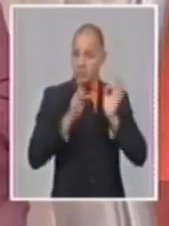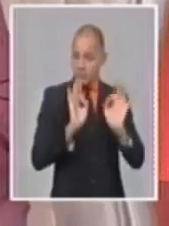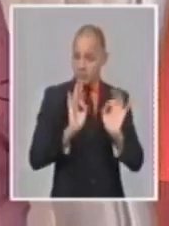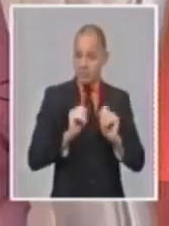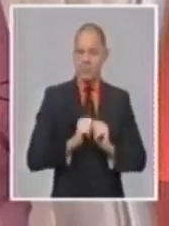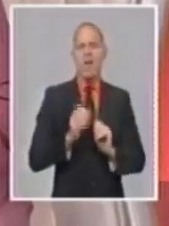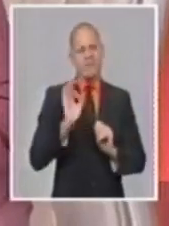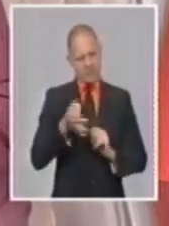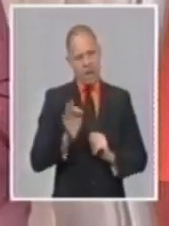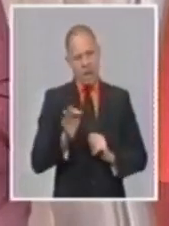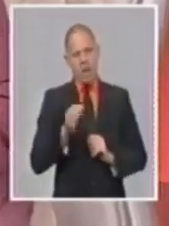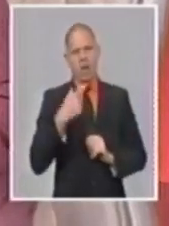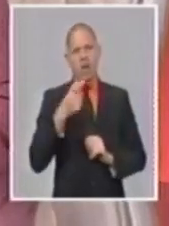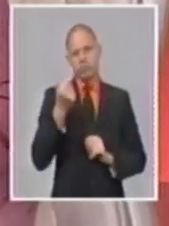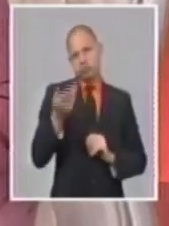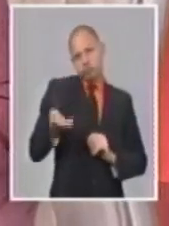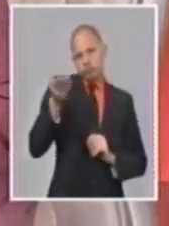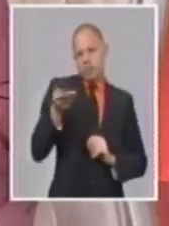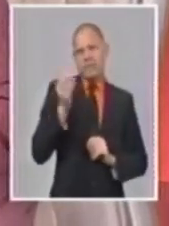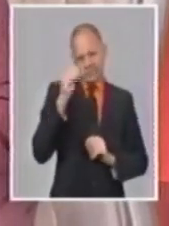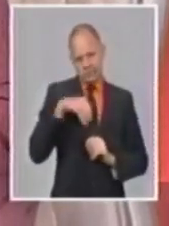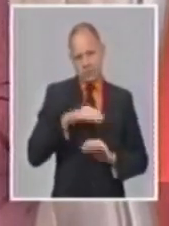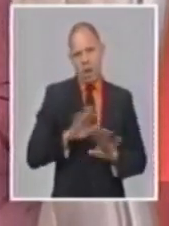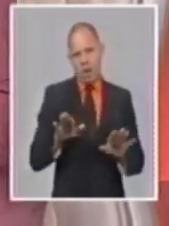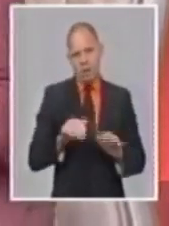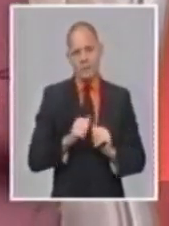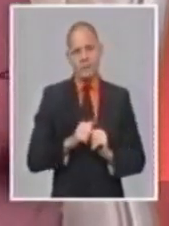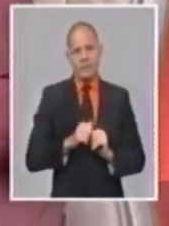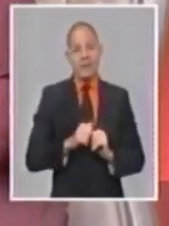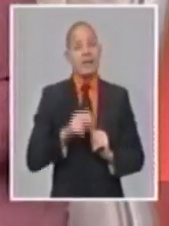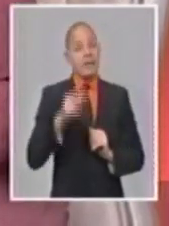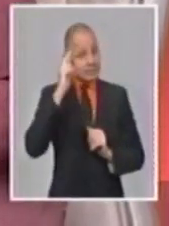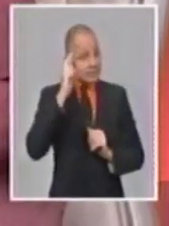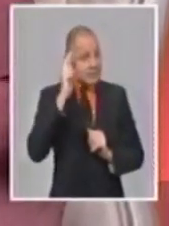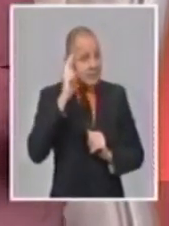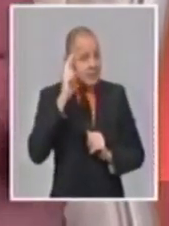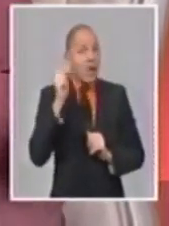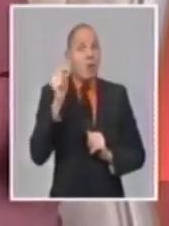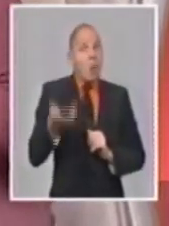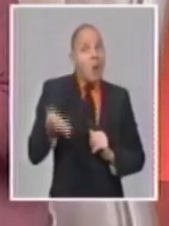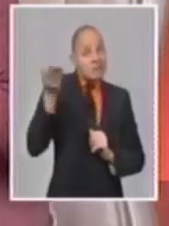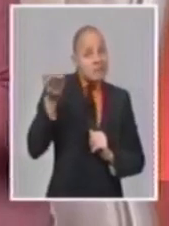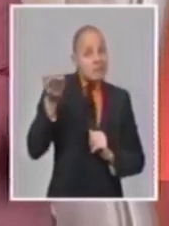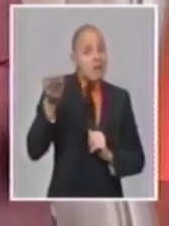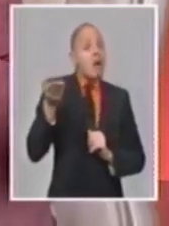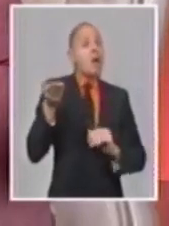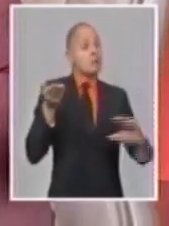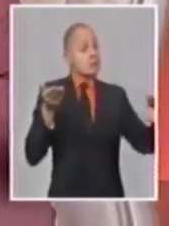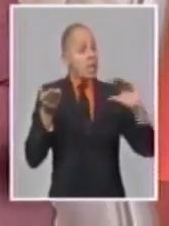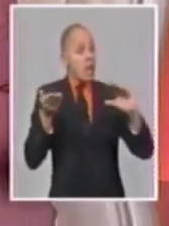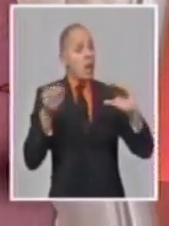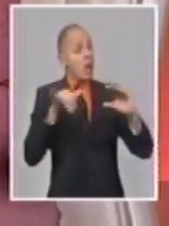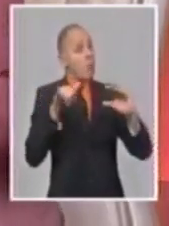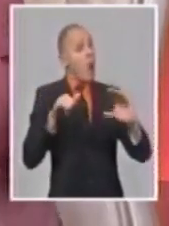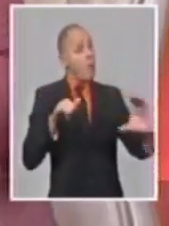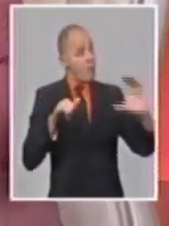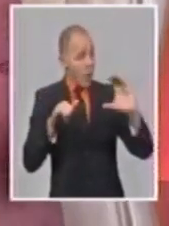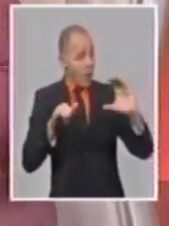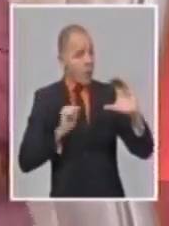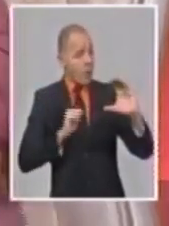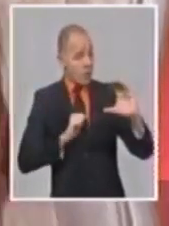acompañado de esa reforma general de salario, ciertamente una buena parte de los